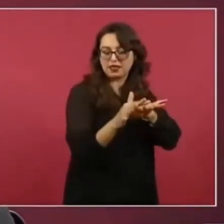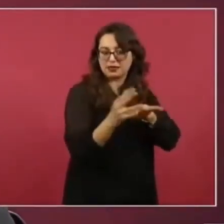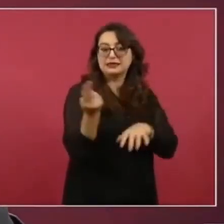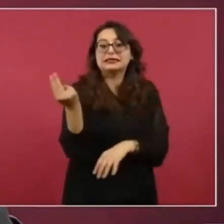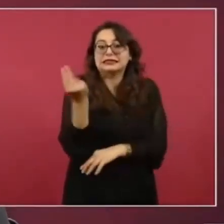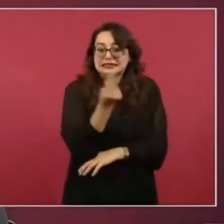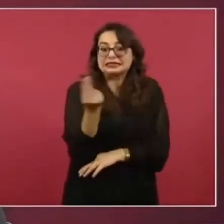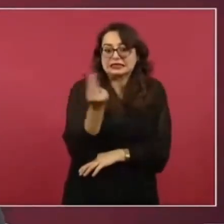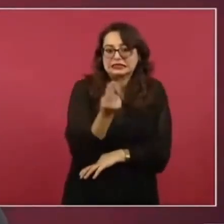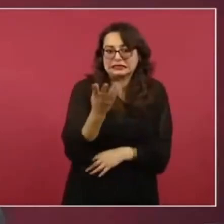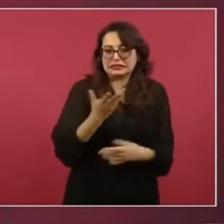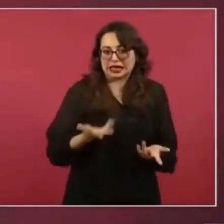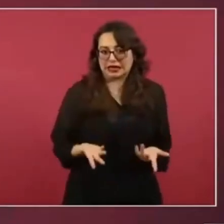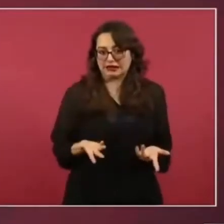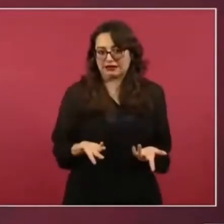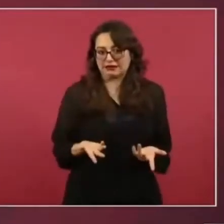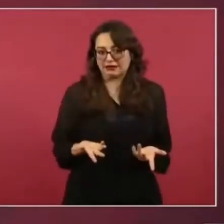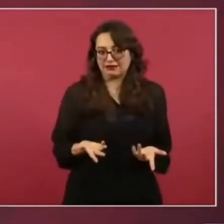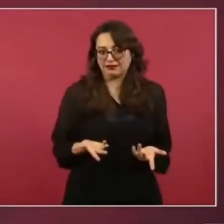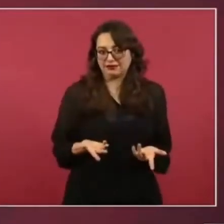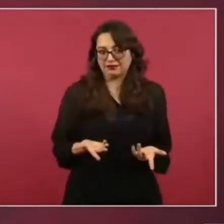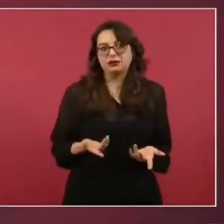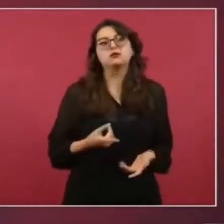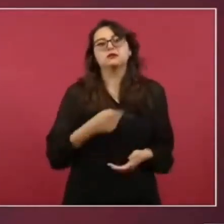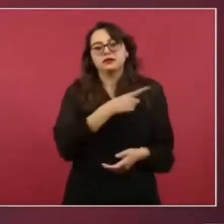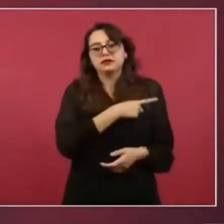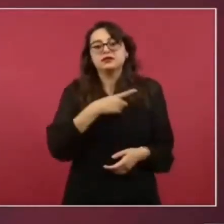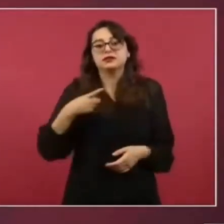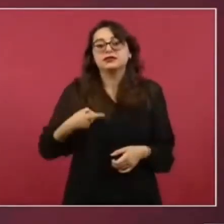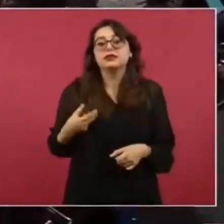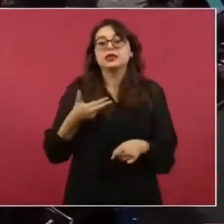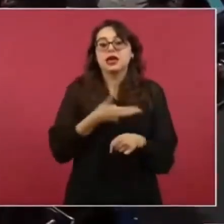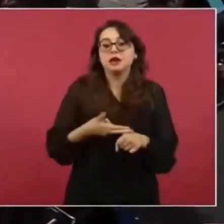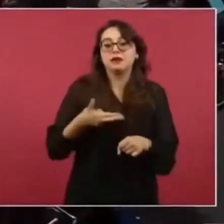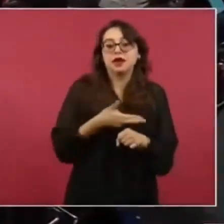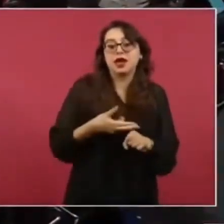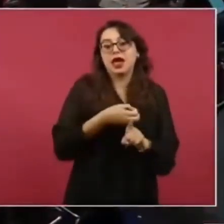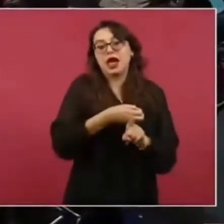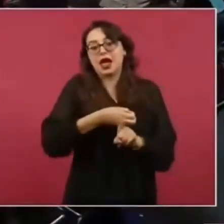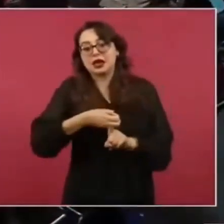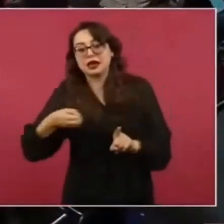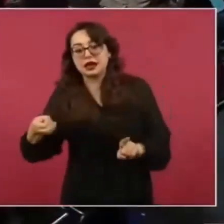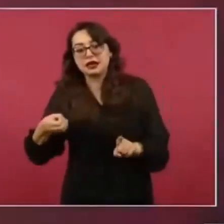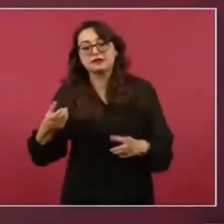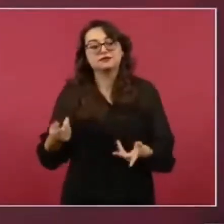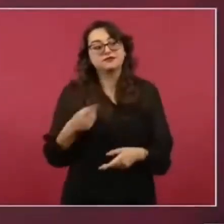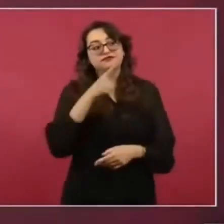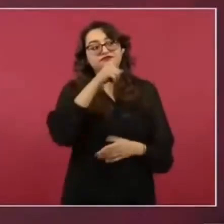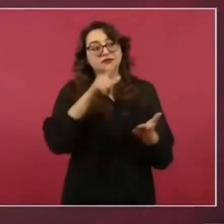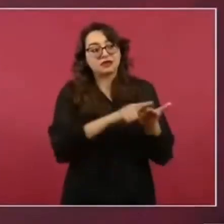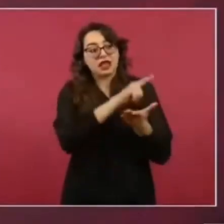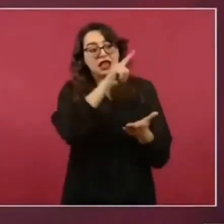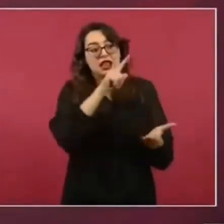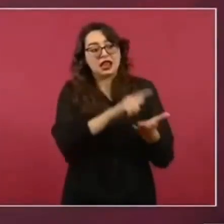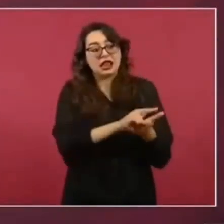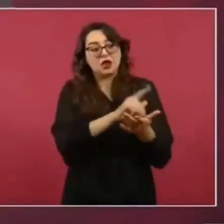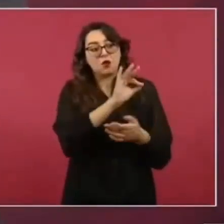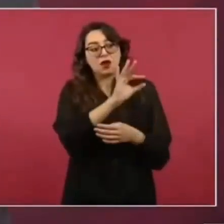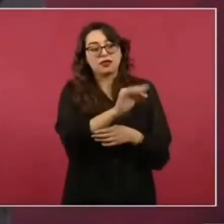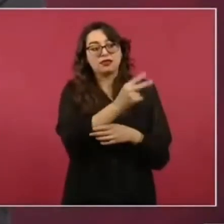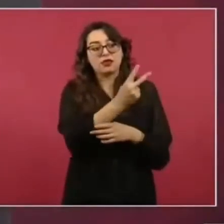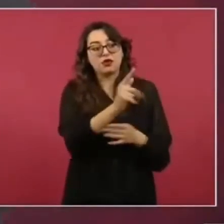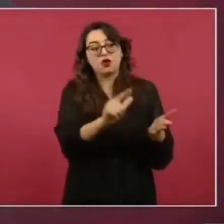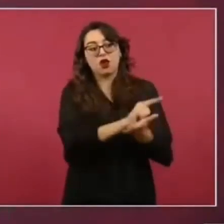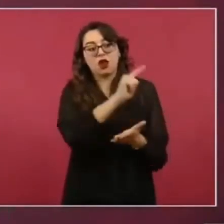nuevas visas. México no coincide ni con el título 42 ni con el 8, ni con el tercer país seguro. Nuestra posición